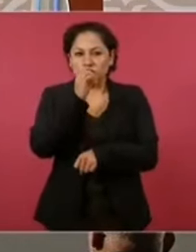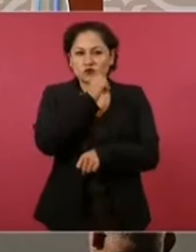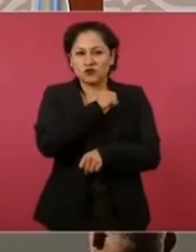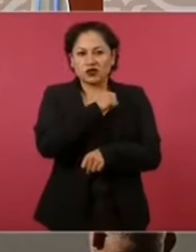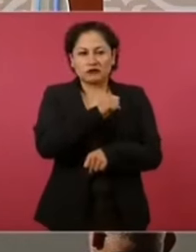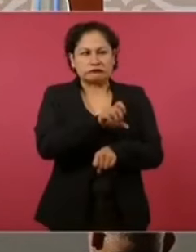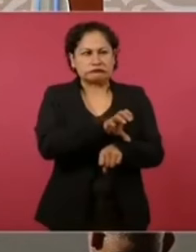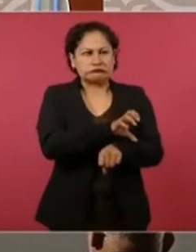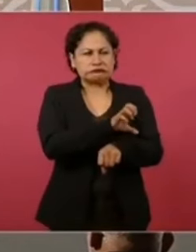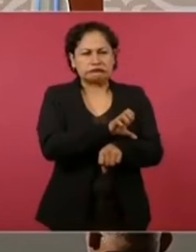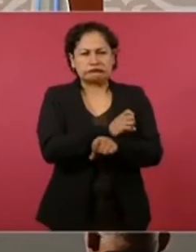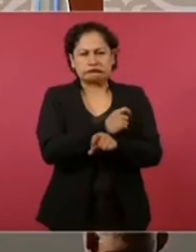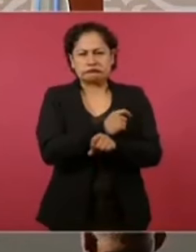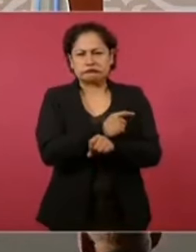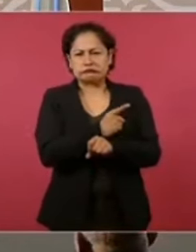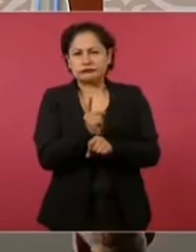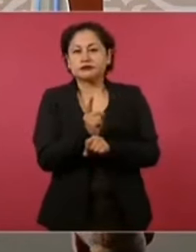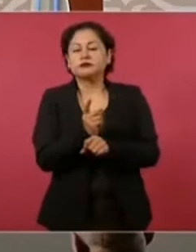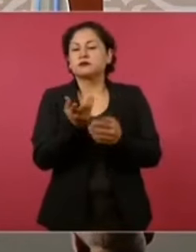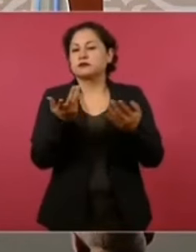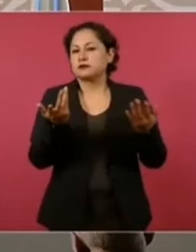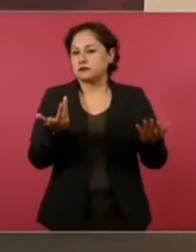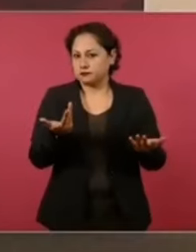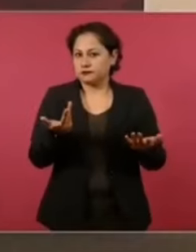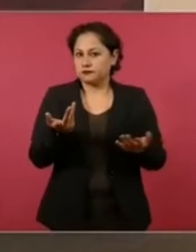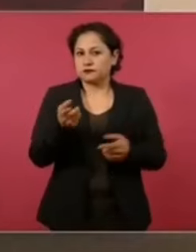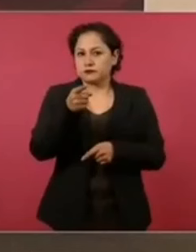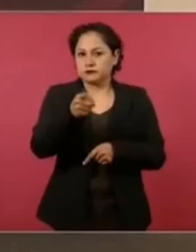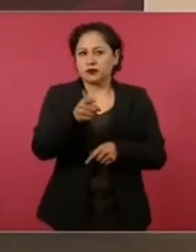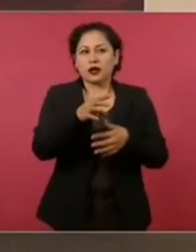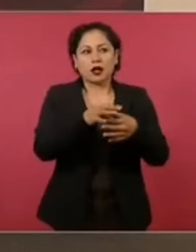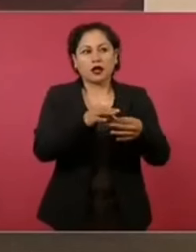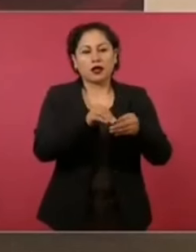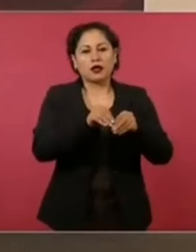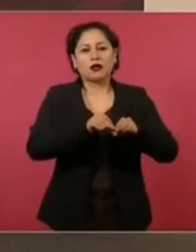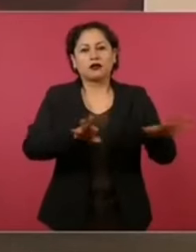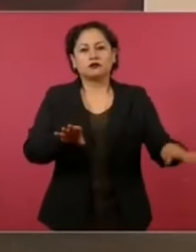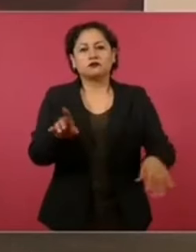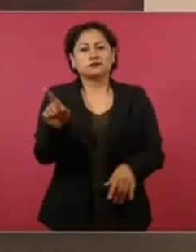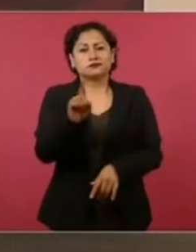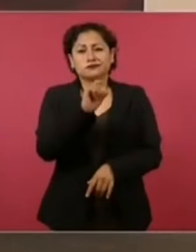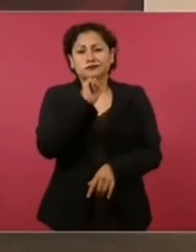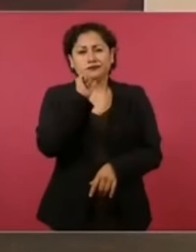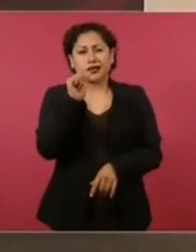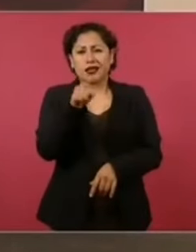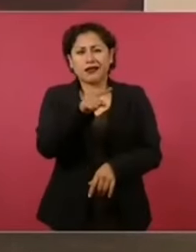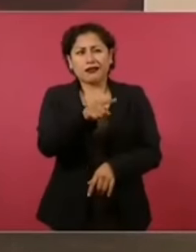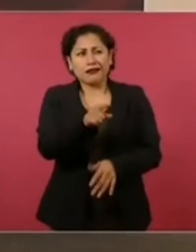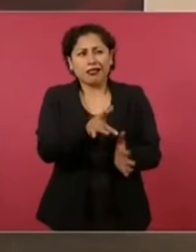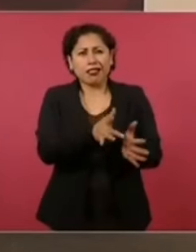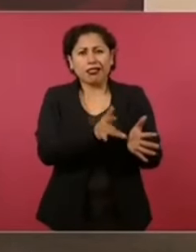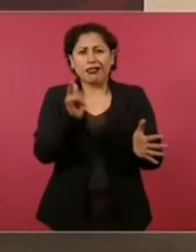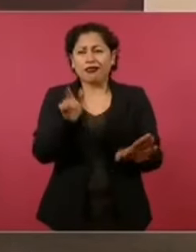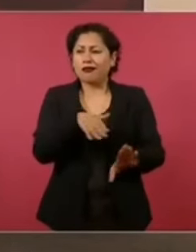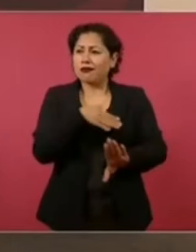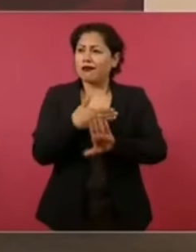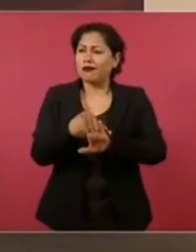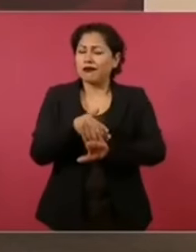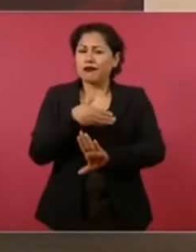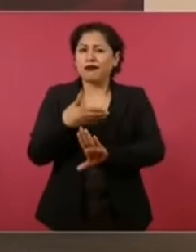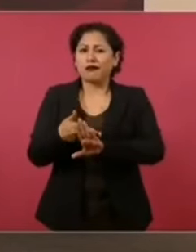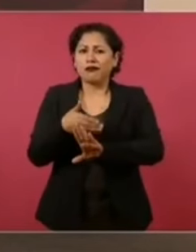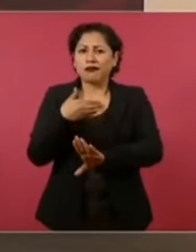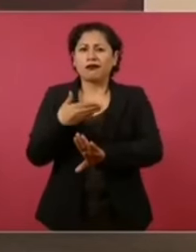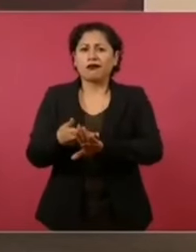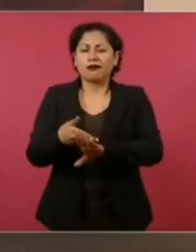uno por ciento neutral, nada más informó, pero en